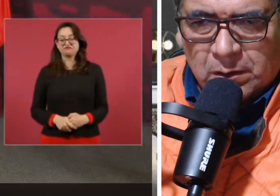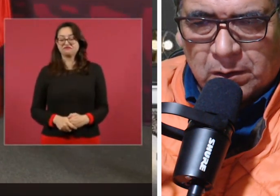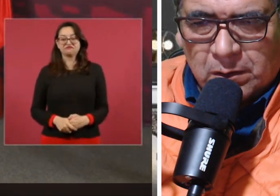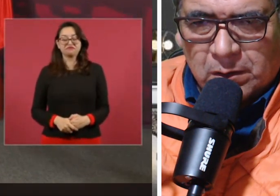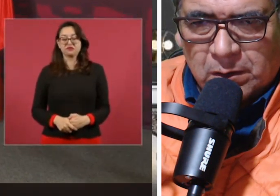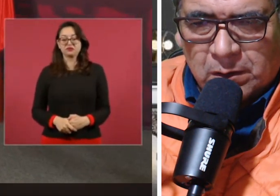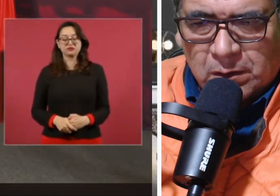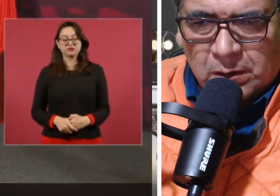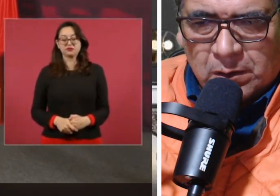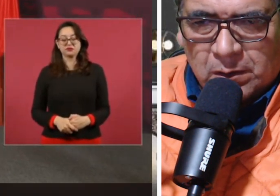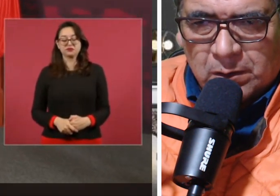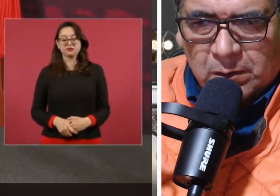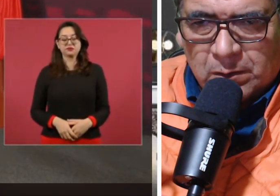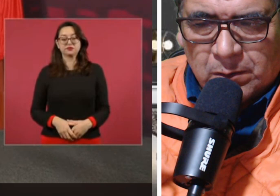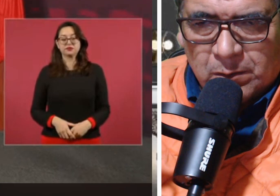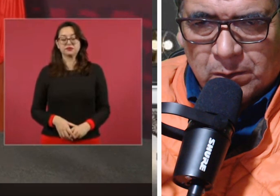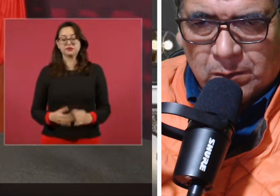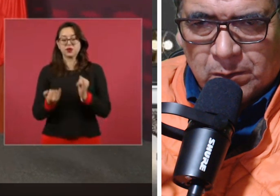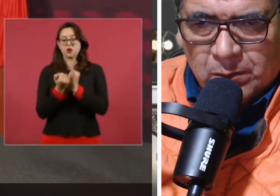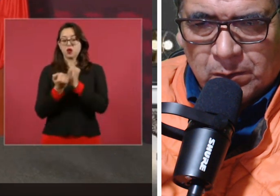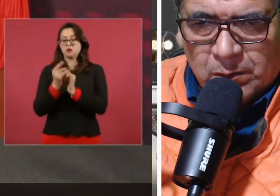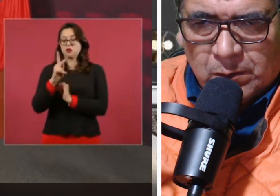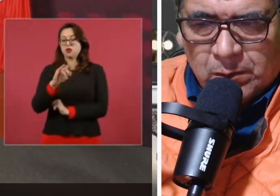del Poder Judicial.